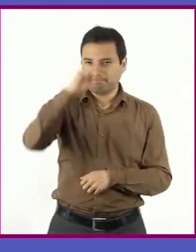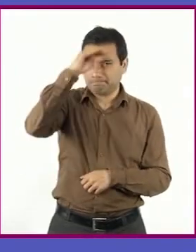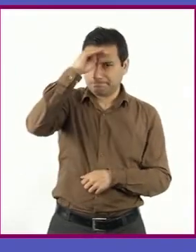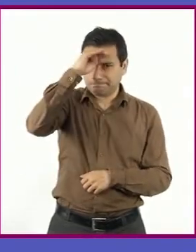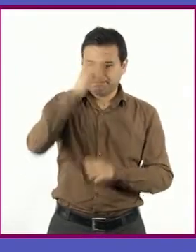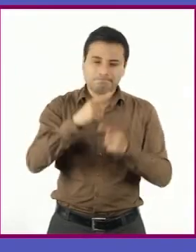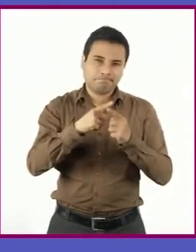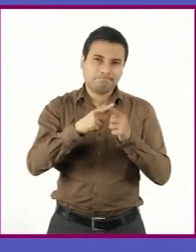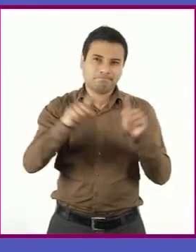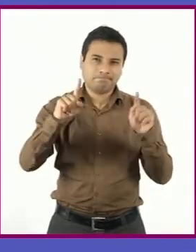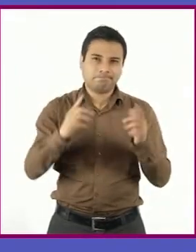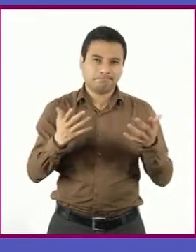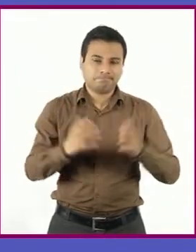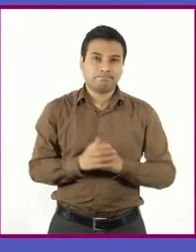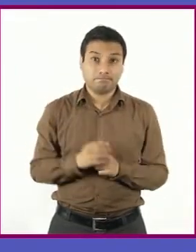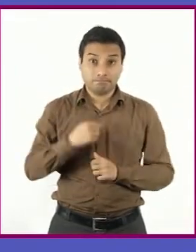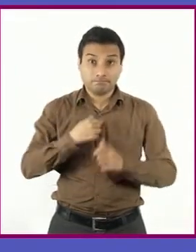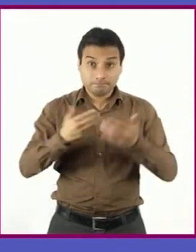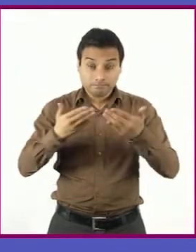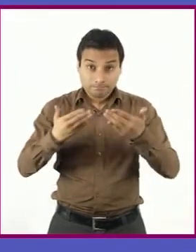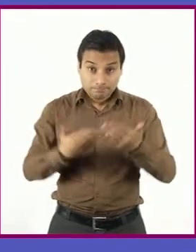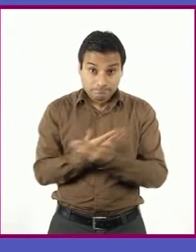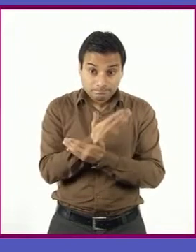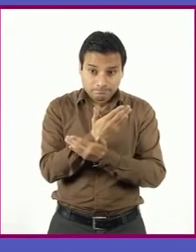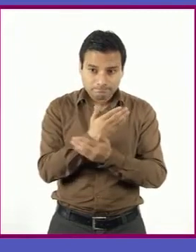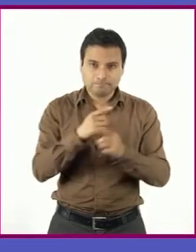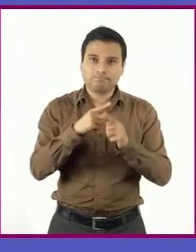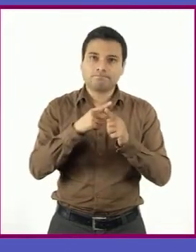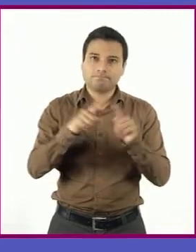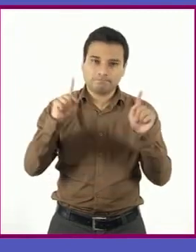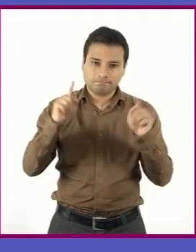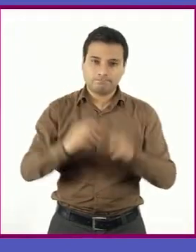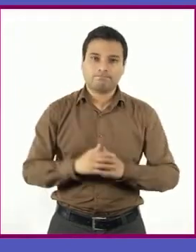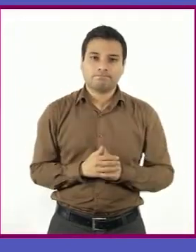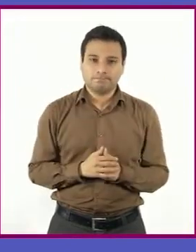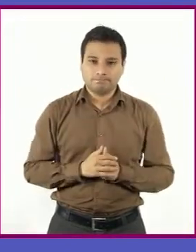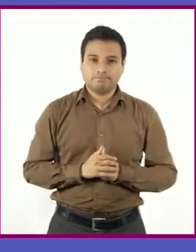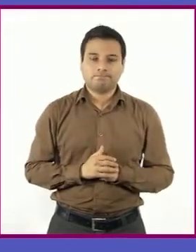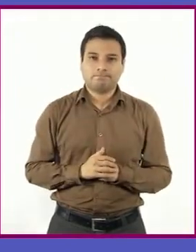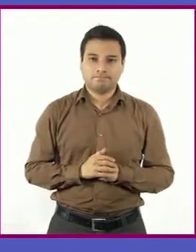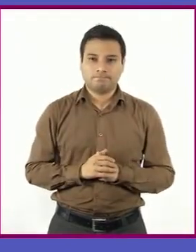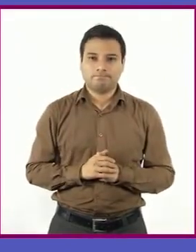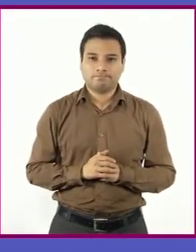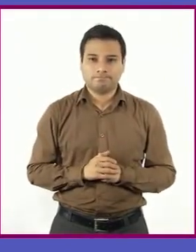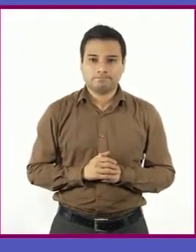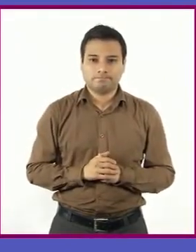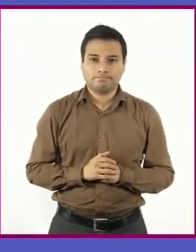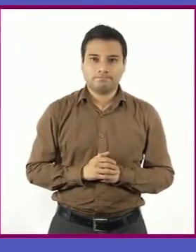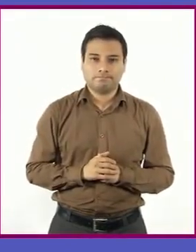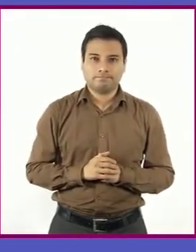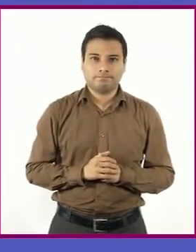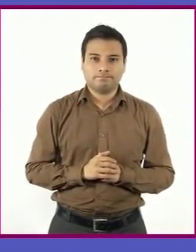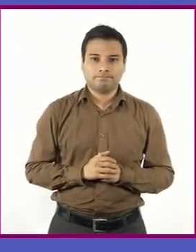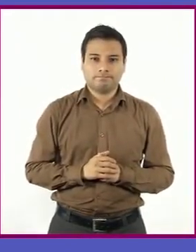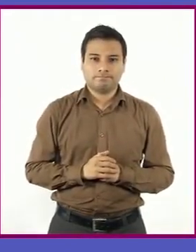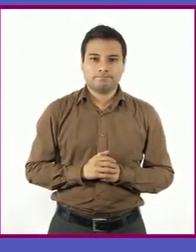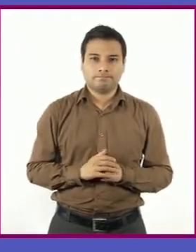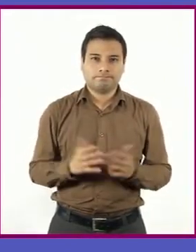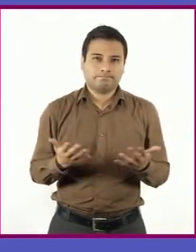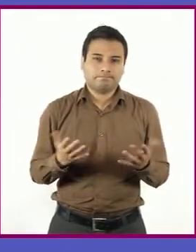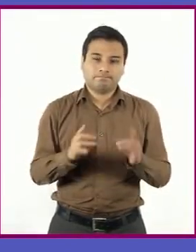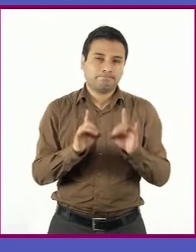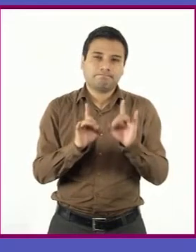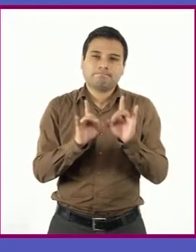Como si nacer donde nací hubiera sido consecuencia de una equivocación del azar, de una casual distracción del